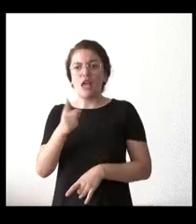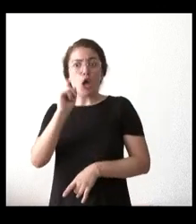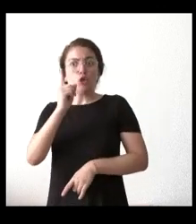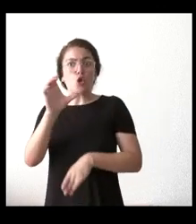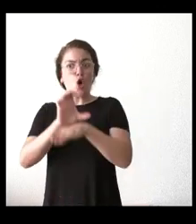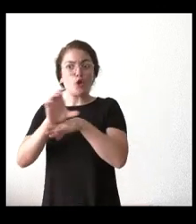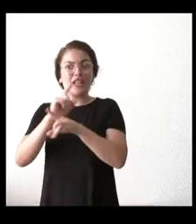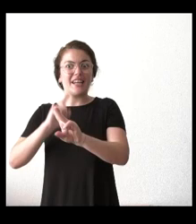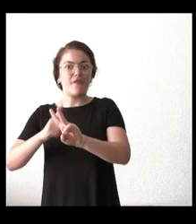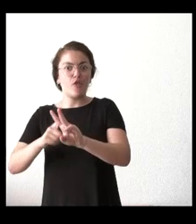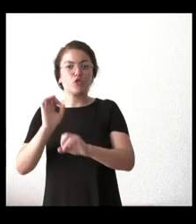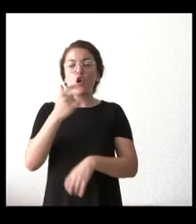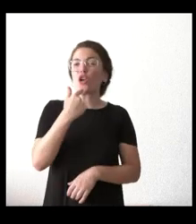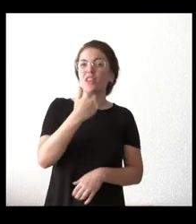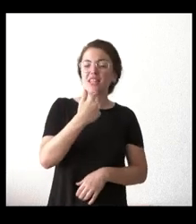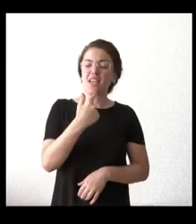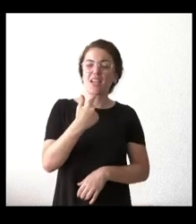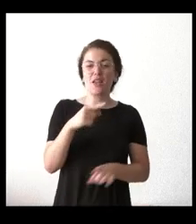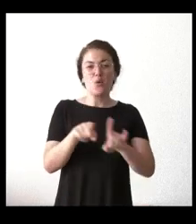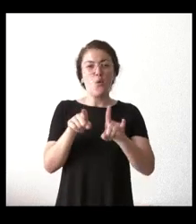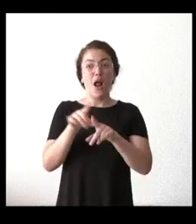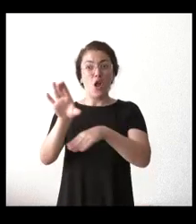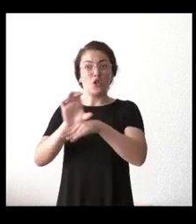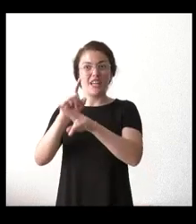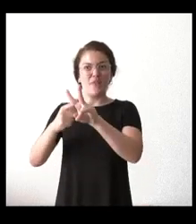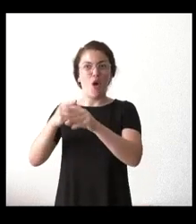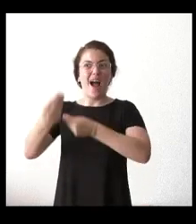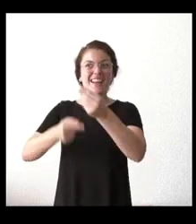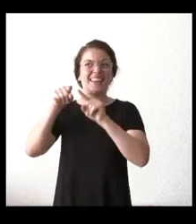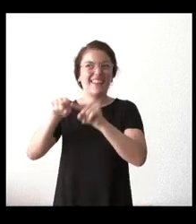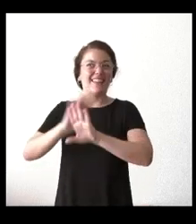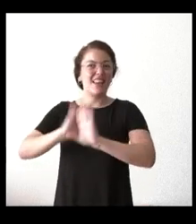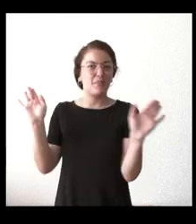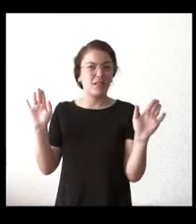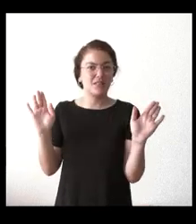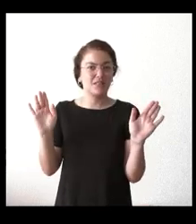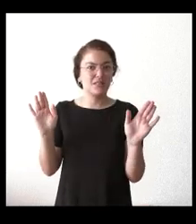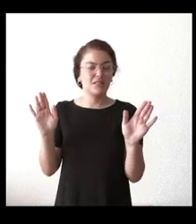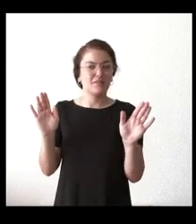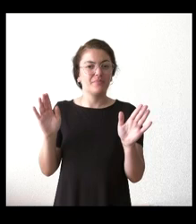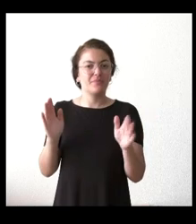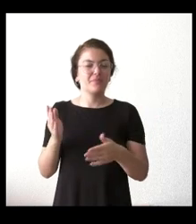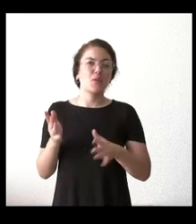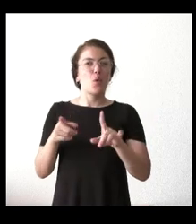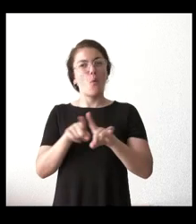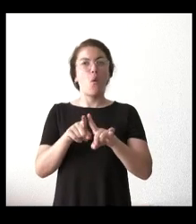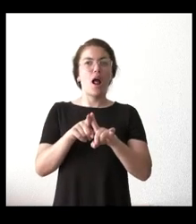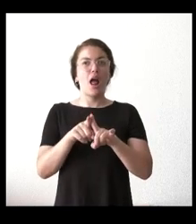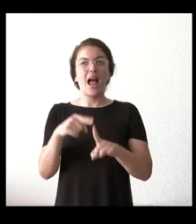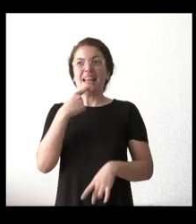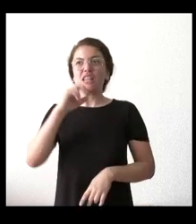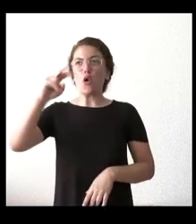se refiere a que son las consejerías de Vox las que van a poner en marcha esas medidas, ya no si el